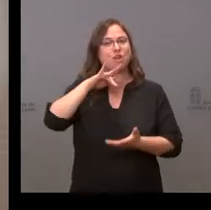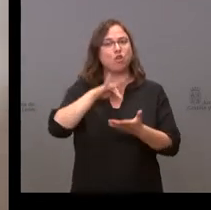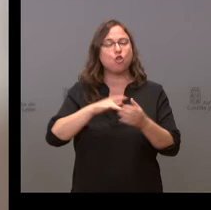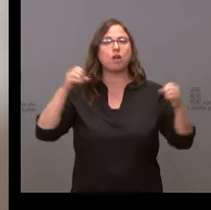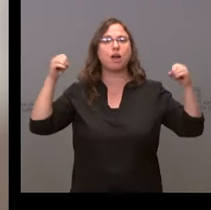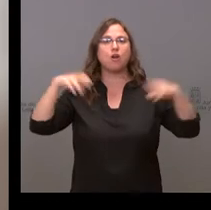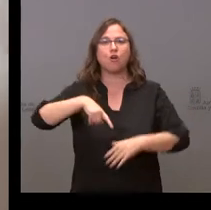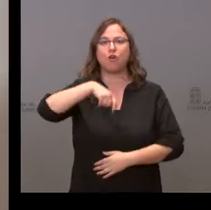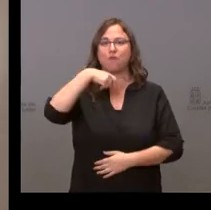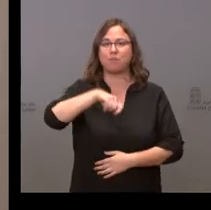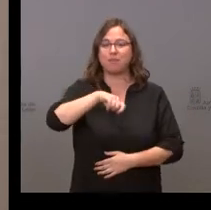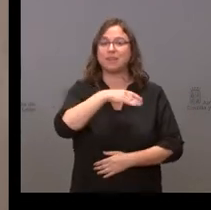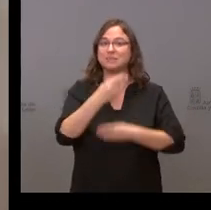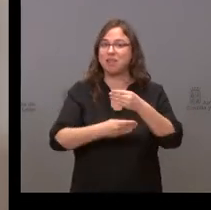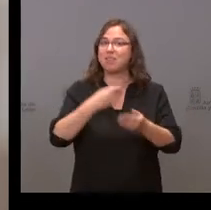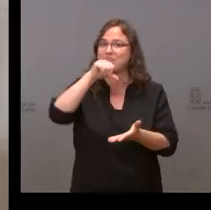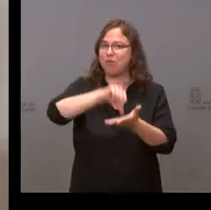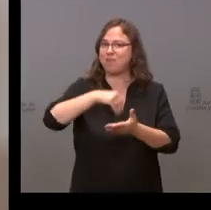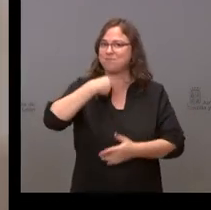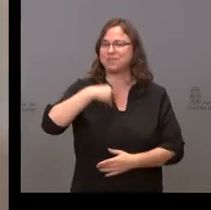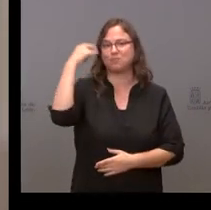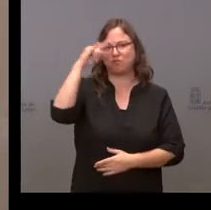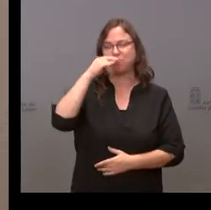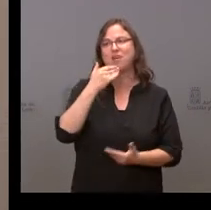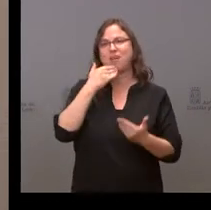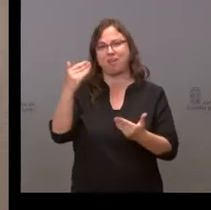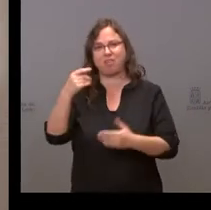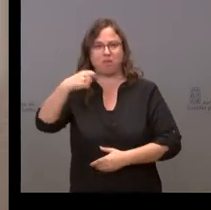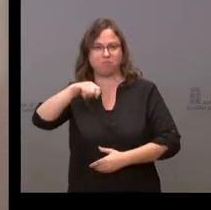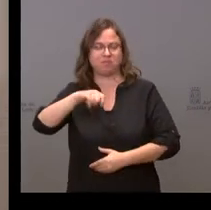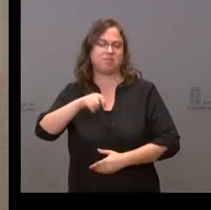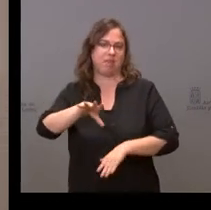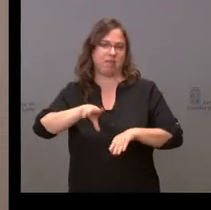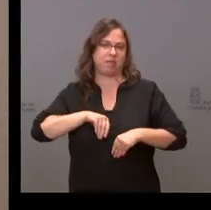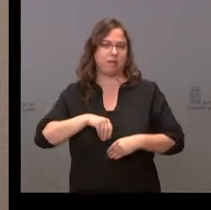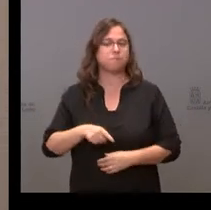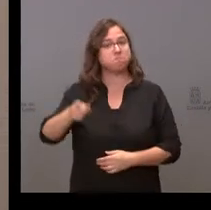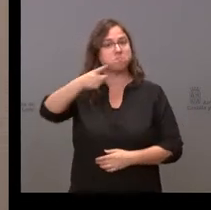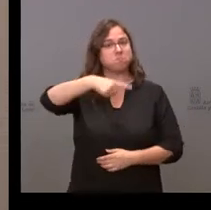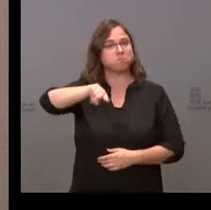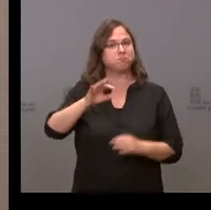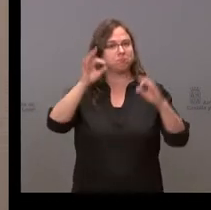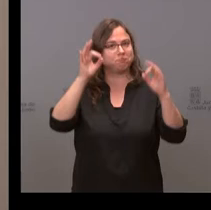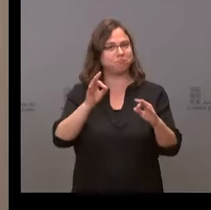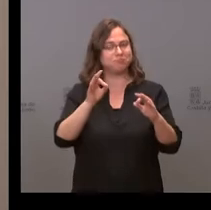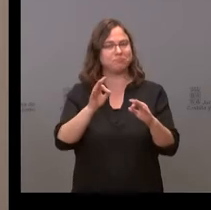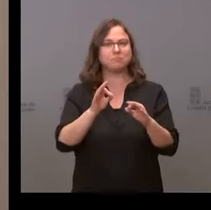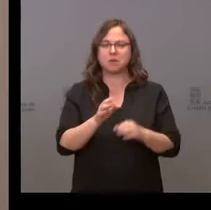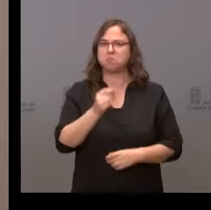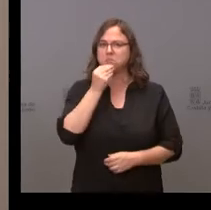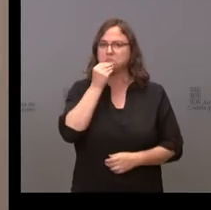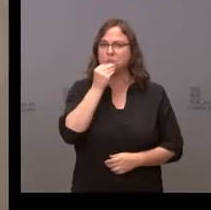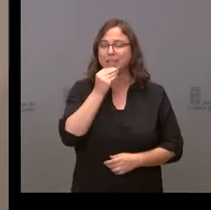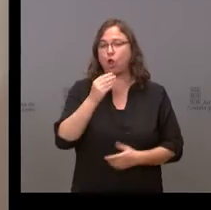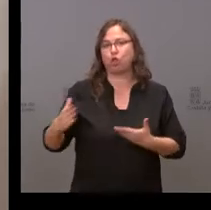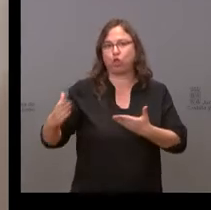hiciera en la ciudad de Salamanca. Todos han reconocido el acierto de celebrar esta… no